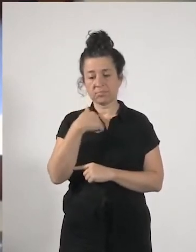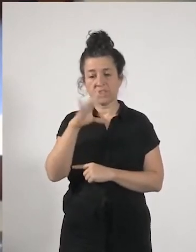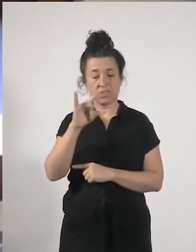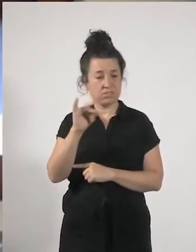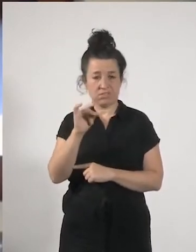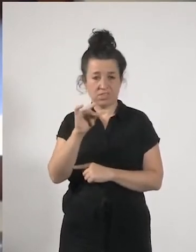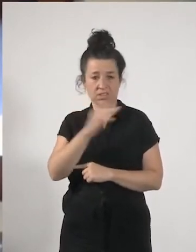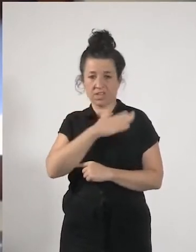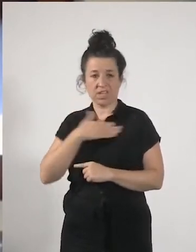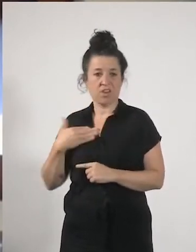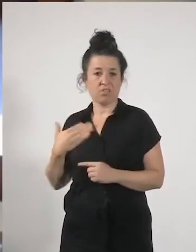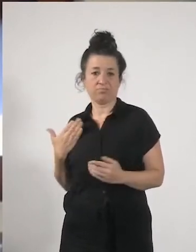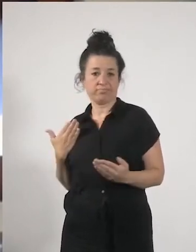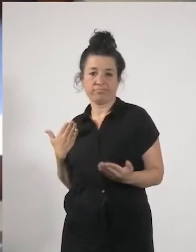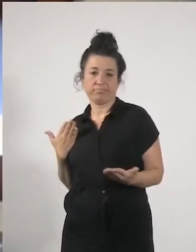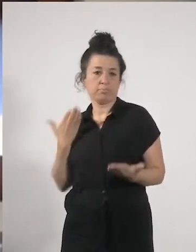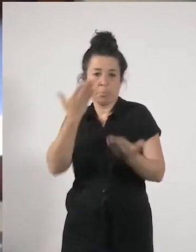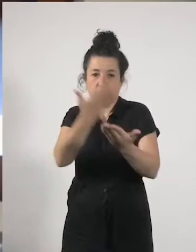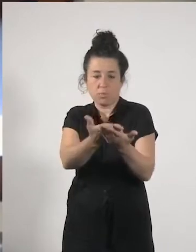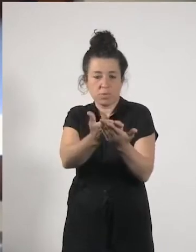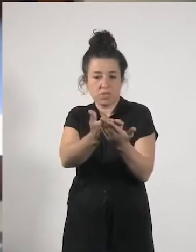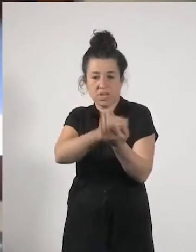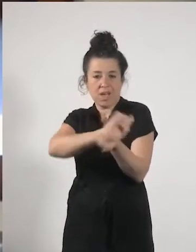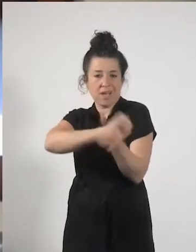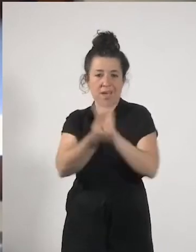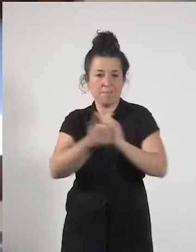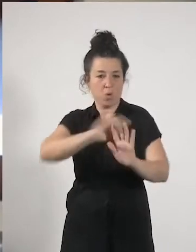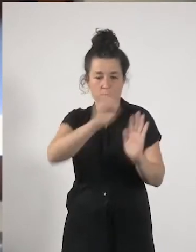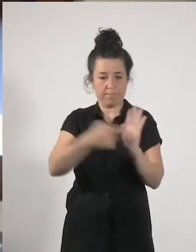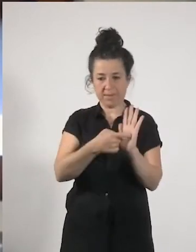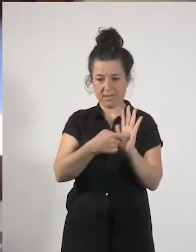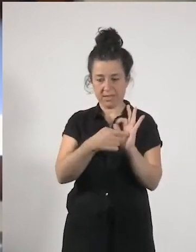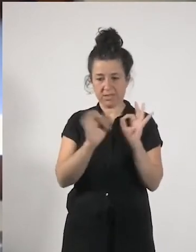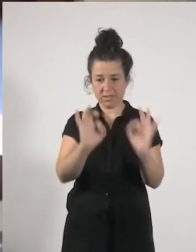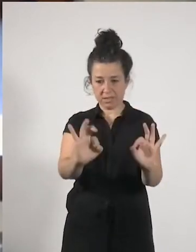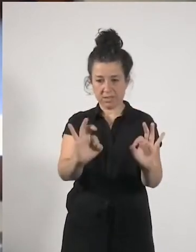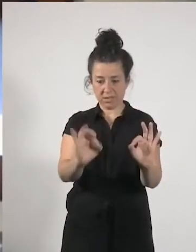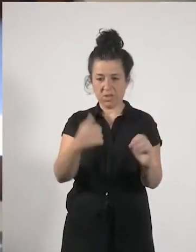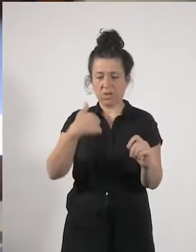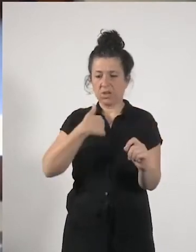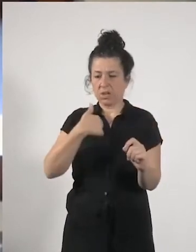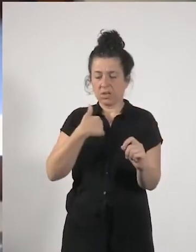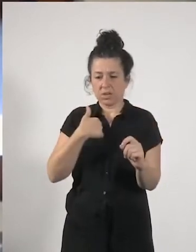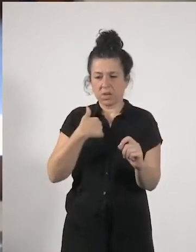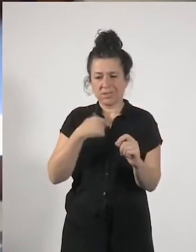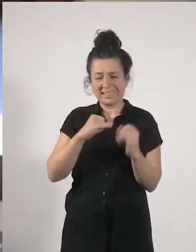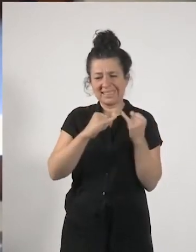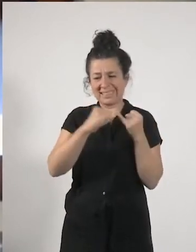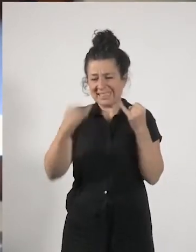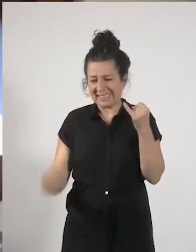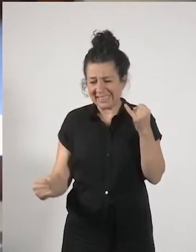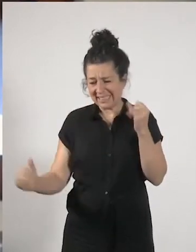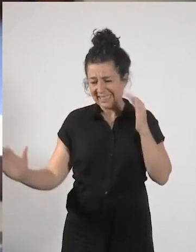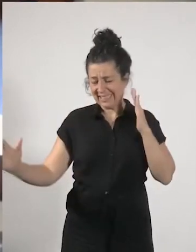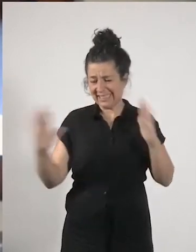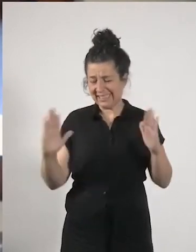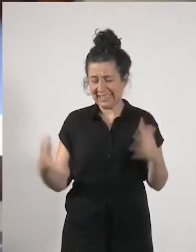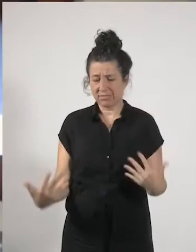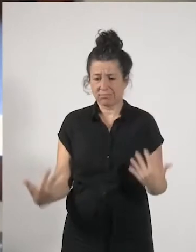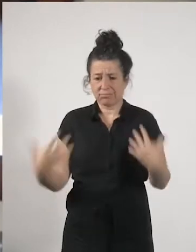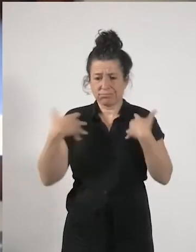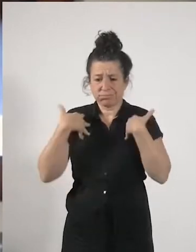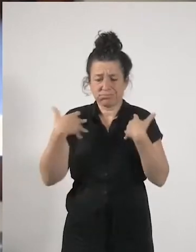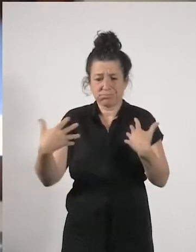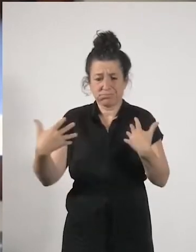totalidad y he sufrido mucho durante toda esta crisis porque la verdad que desde el